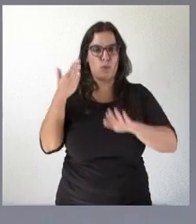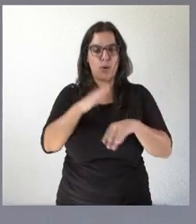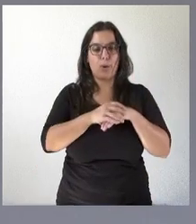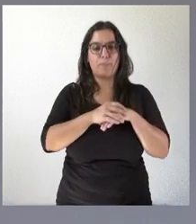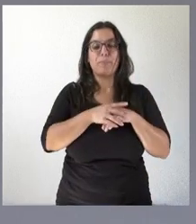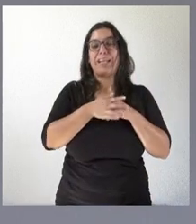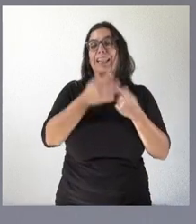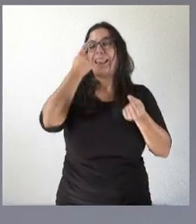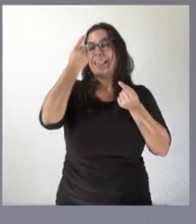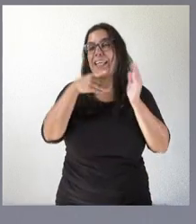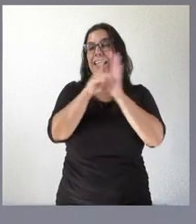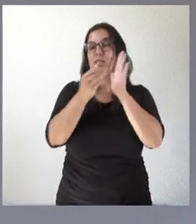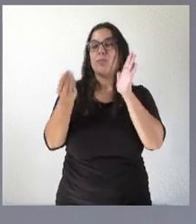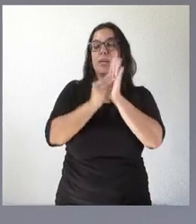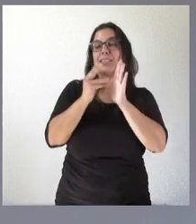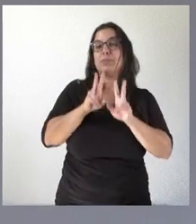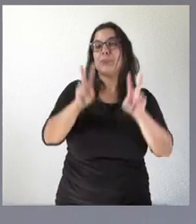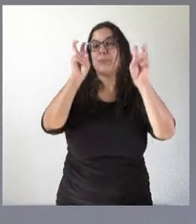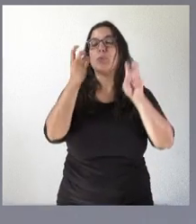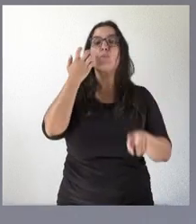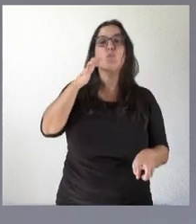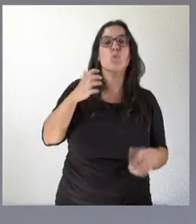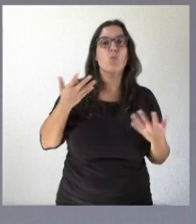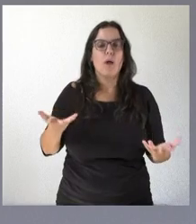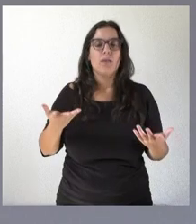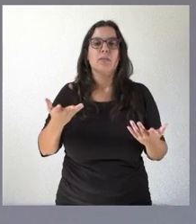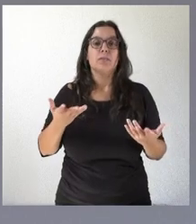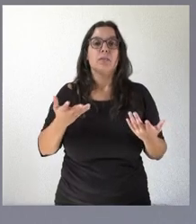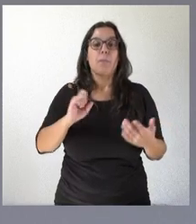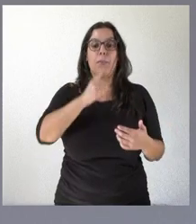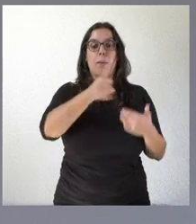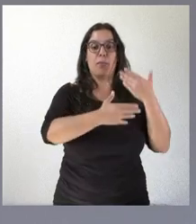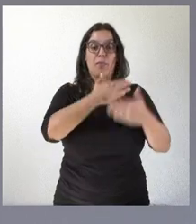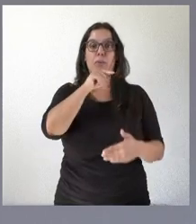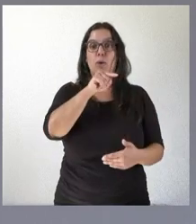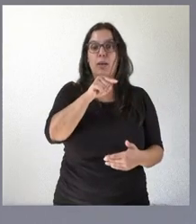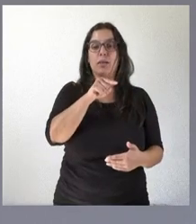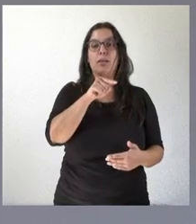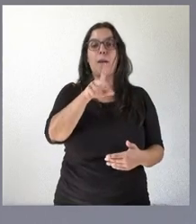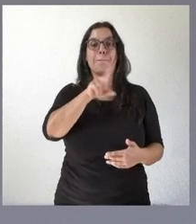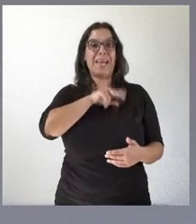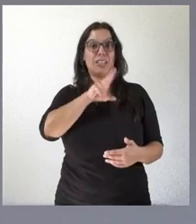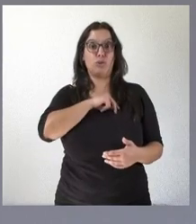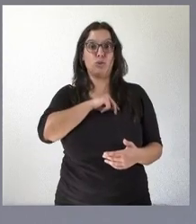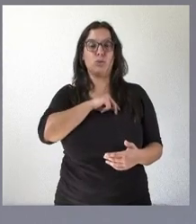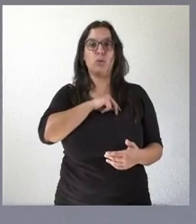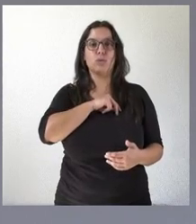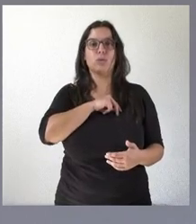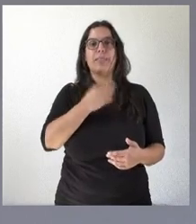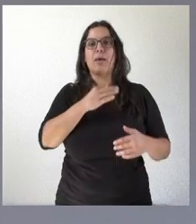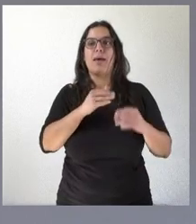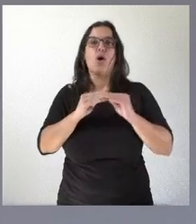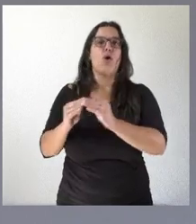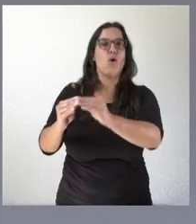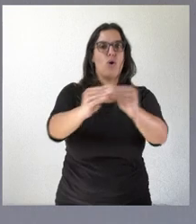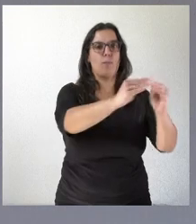matiz que introducimos en este decreto, en este primer procedimiento? Que, bueno, los méritos se van a homogenizar, van a